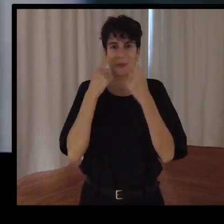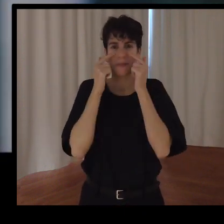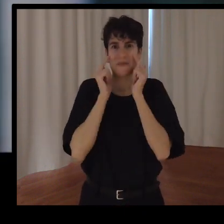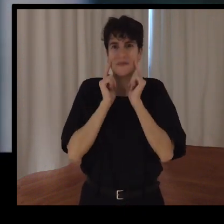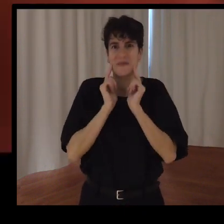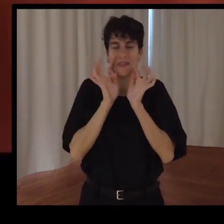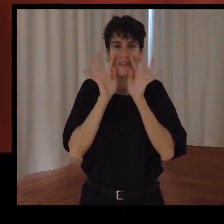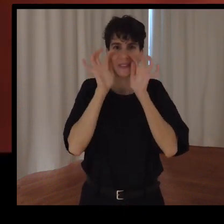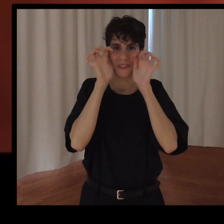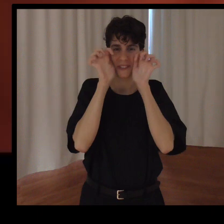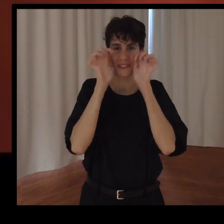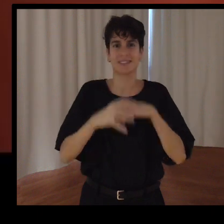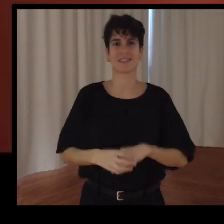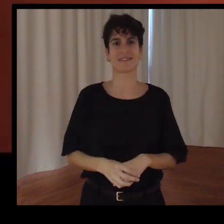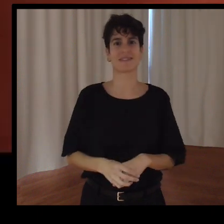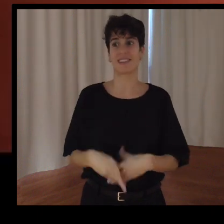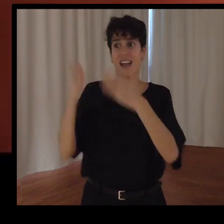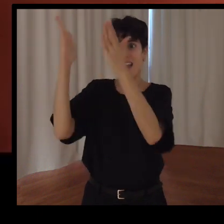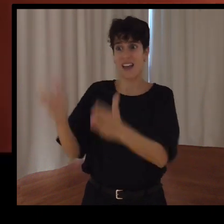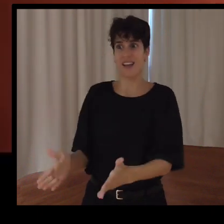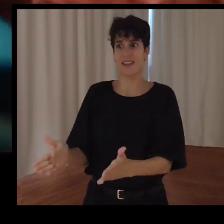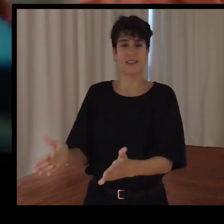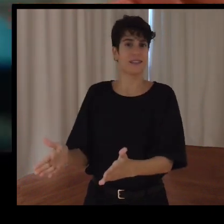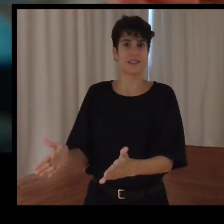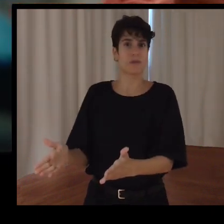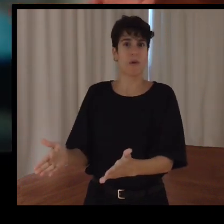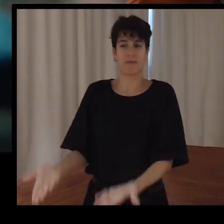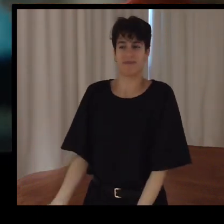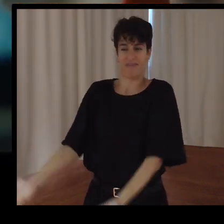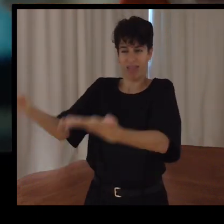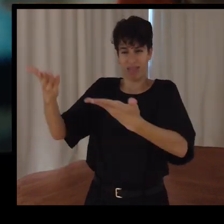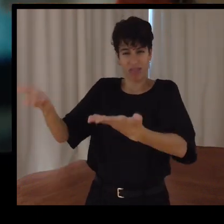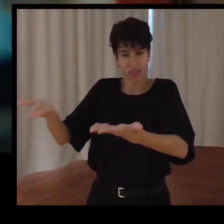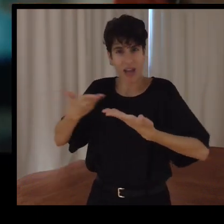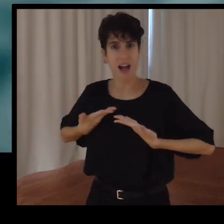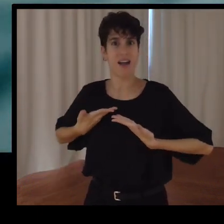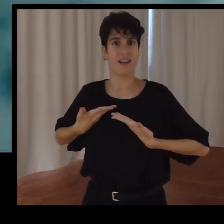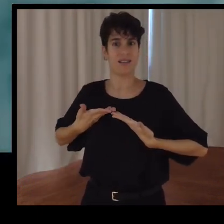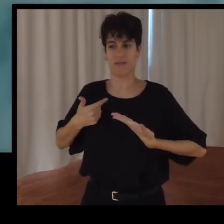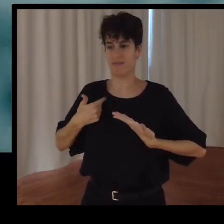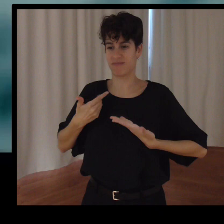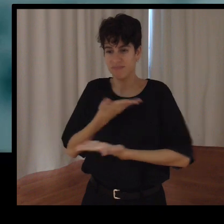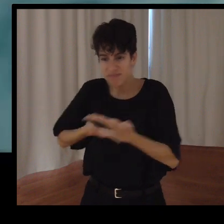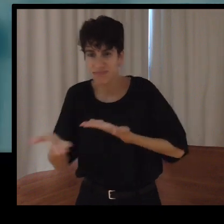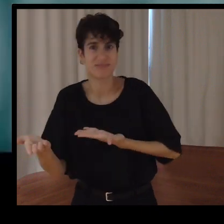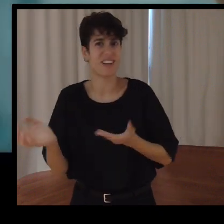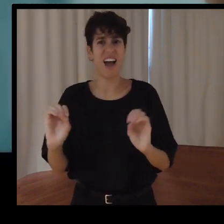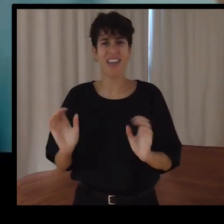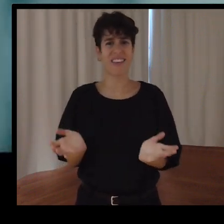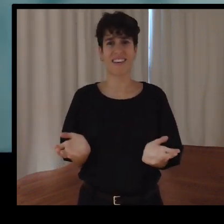él... Es que te lo da todo a cambio de nada. Yo lo veo feliz y pienso que es lo mejor